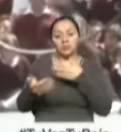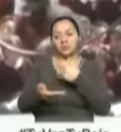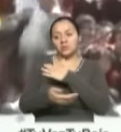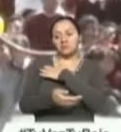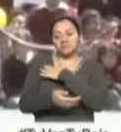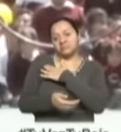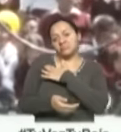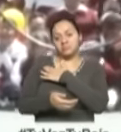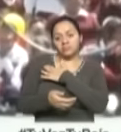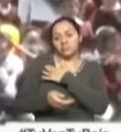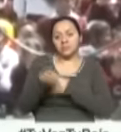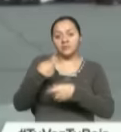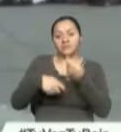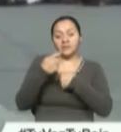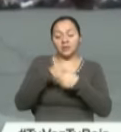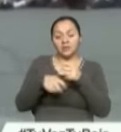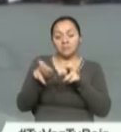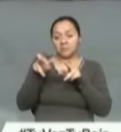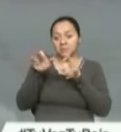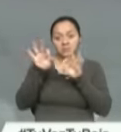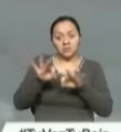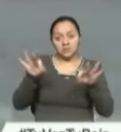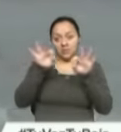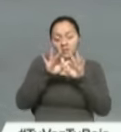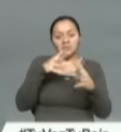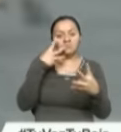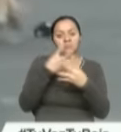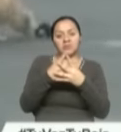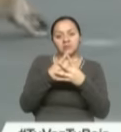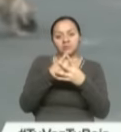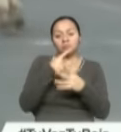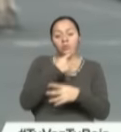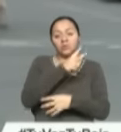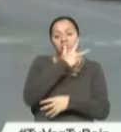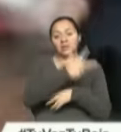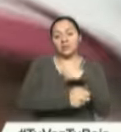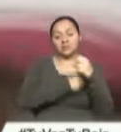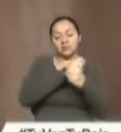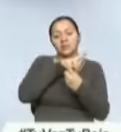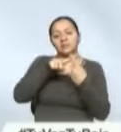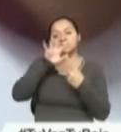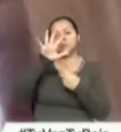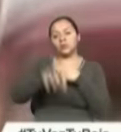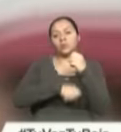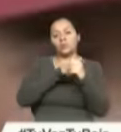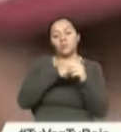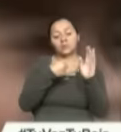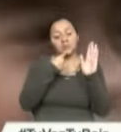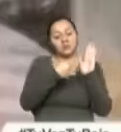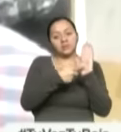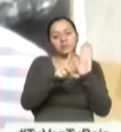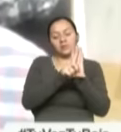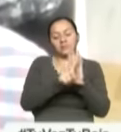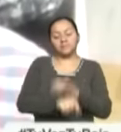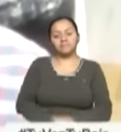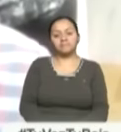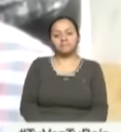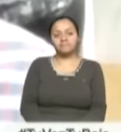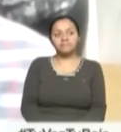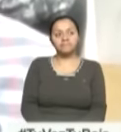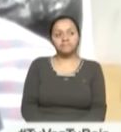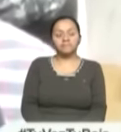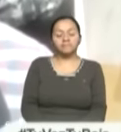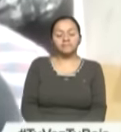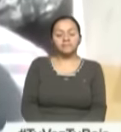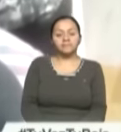deben realizar la comercialización de explosivos, el mismo Código Orgánico Interior Penal establece que los que comercializan explosivos, en